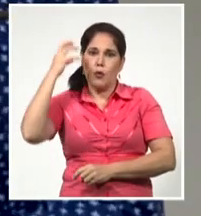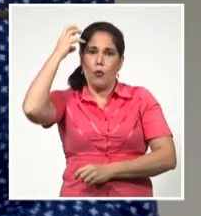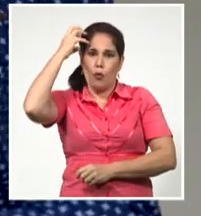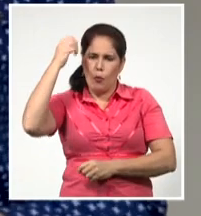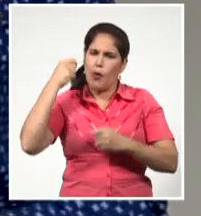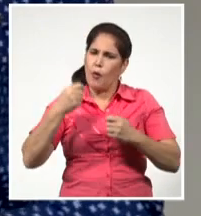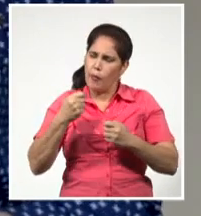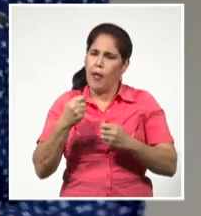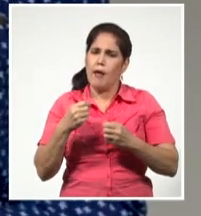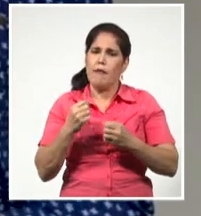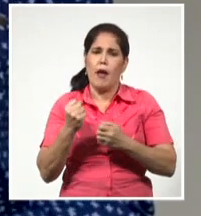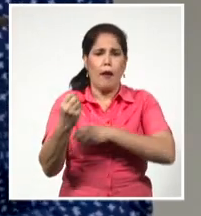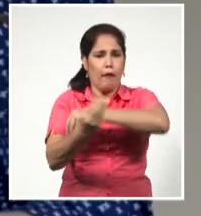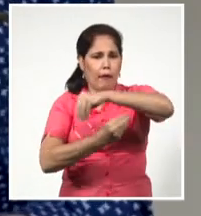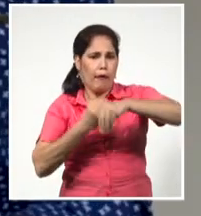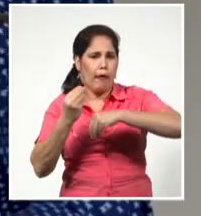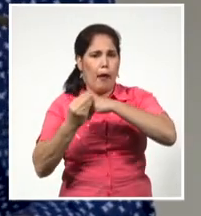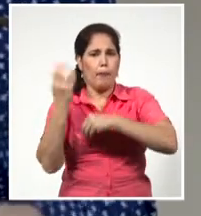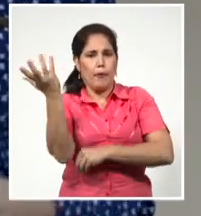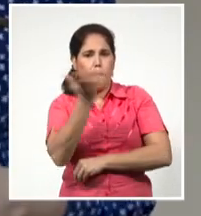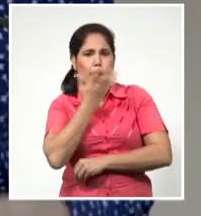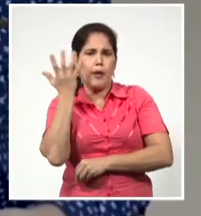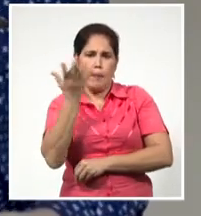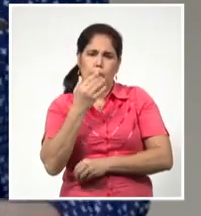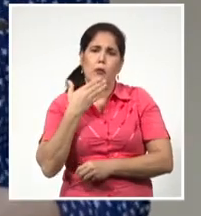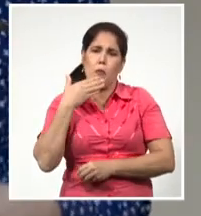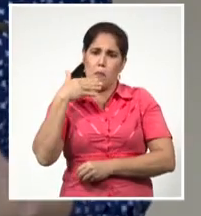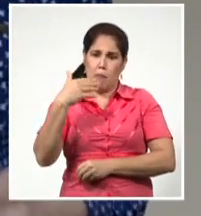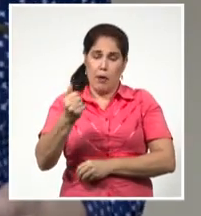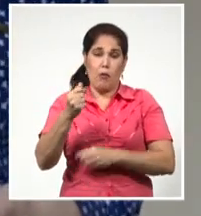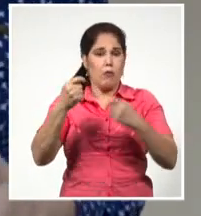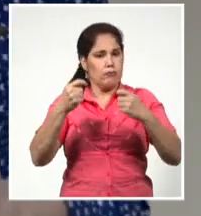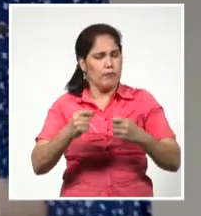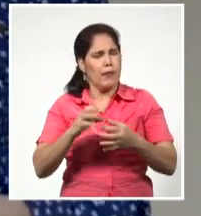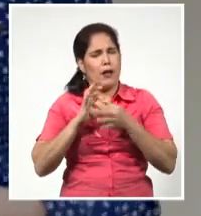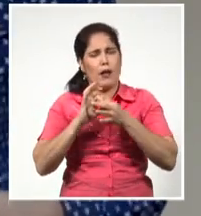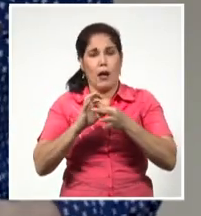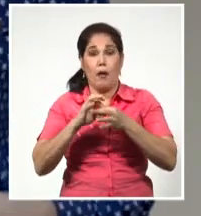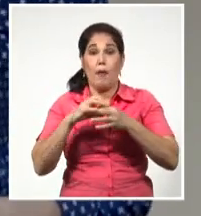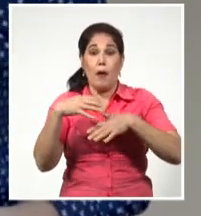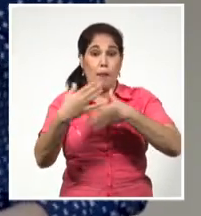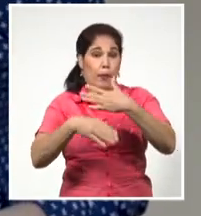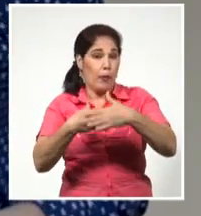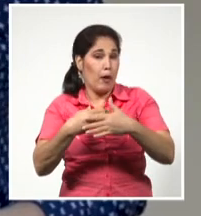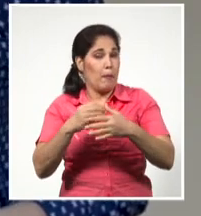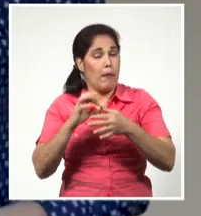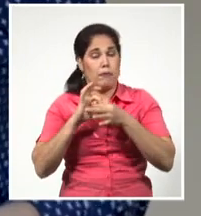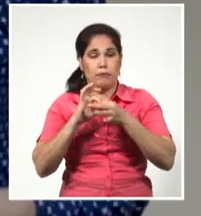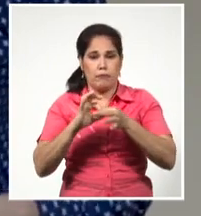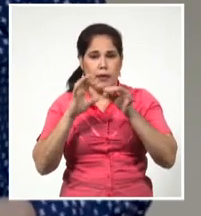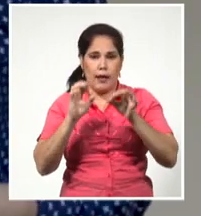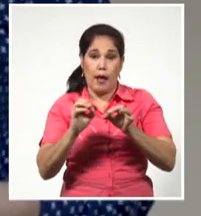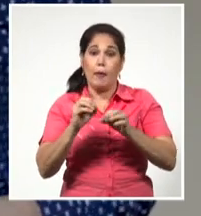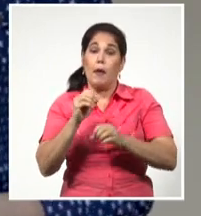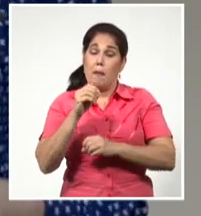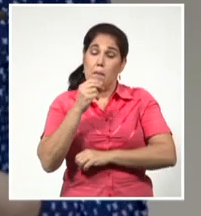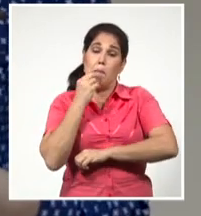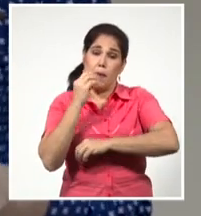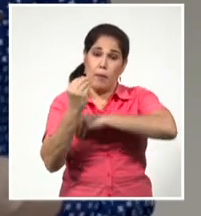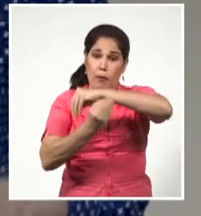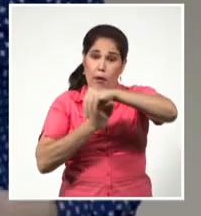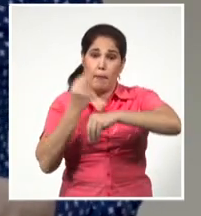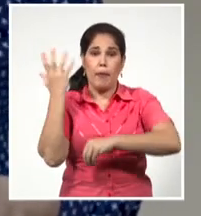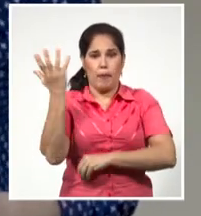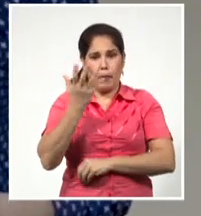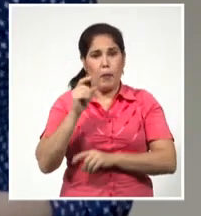ajenas a la actualidad climática pueden determinar graves impactos sobre los más vulnerables. Pero mientras la